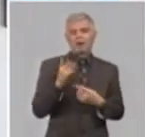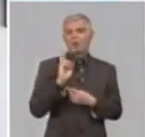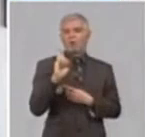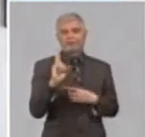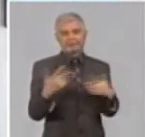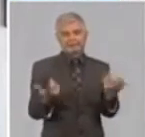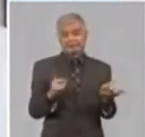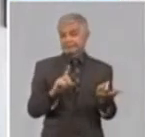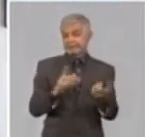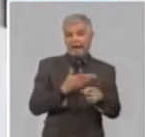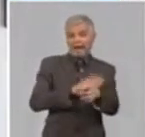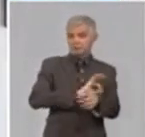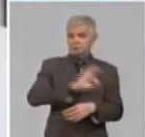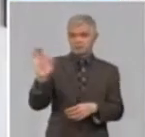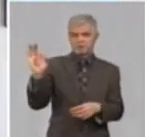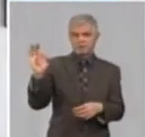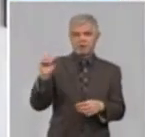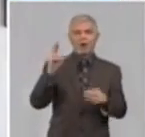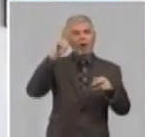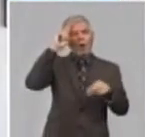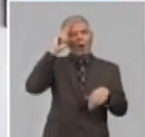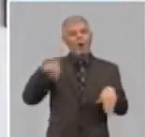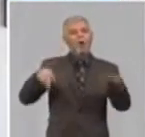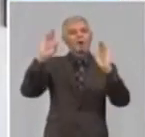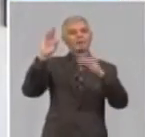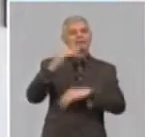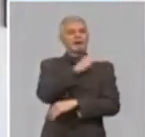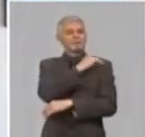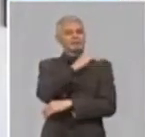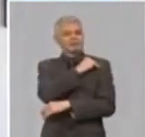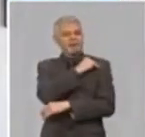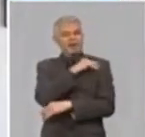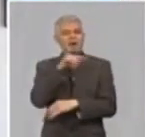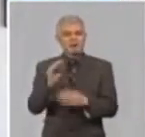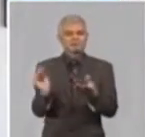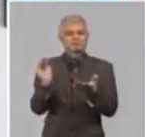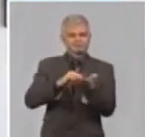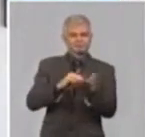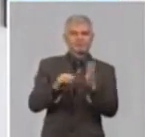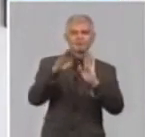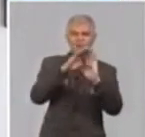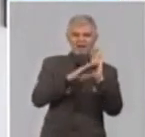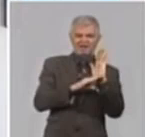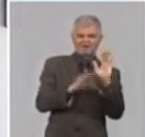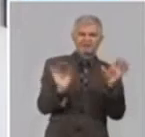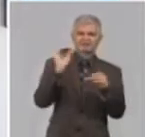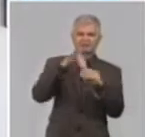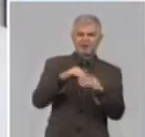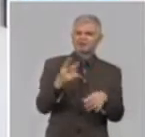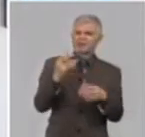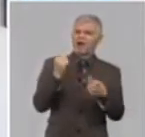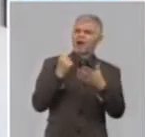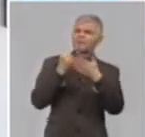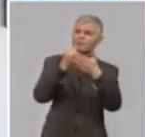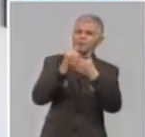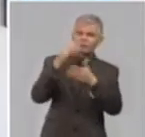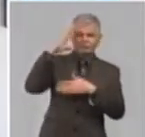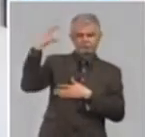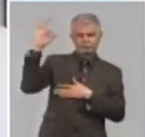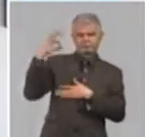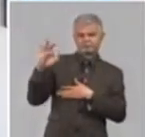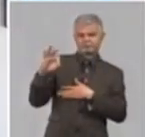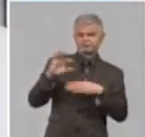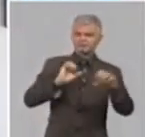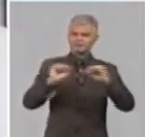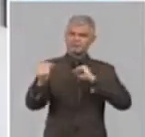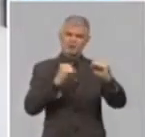que los hospitales militares implementan el programa integral de apoyo psicológico organizado por el MIRSA para la prevención y el